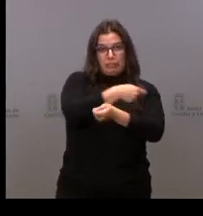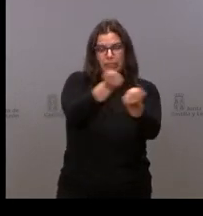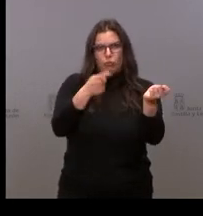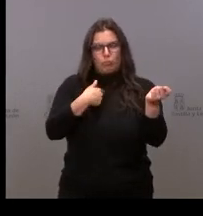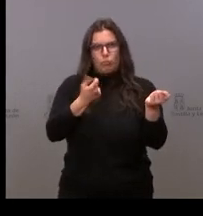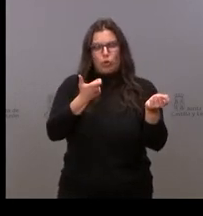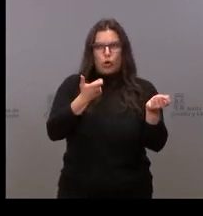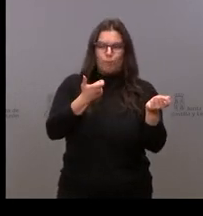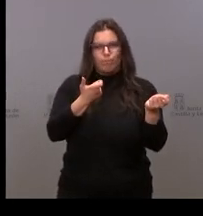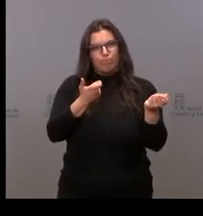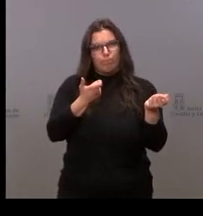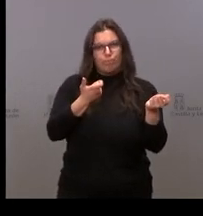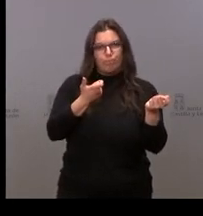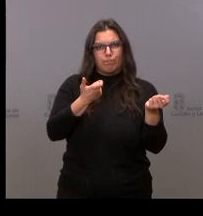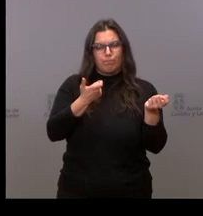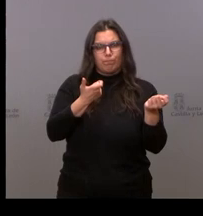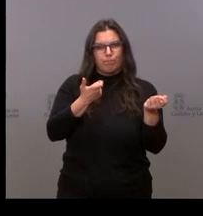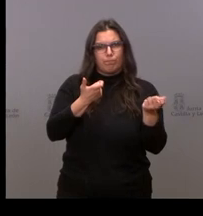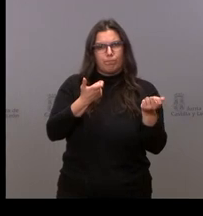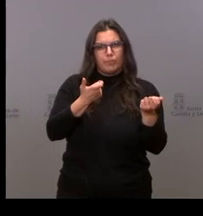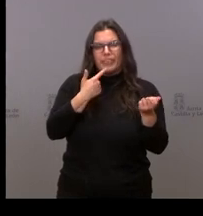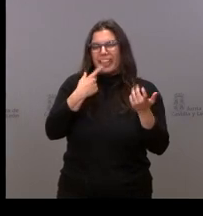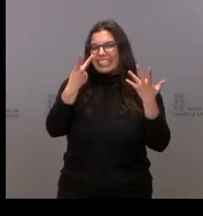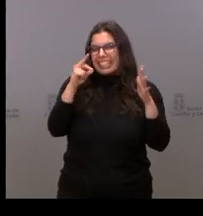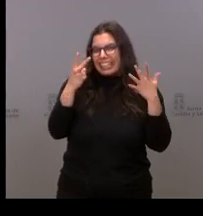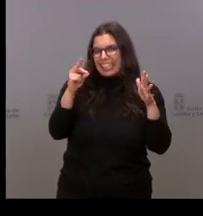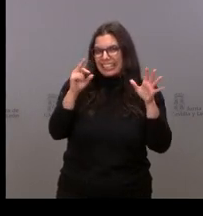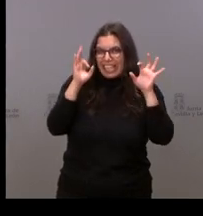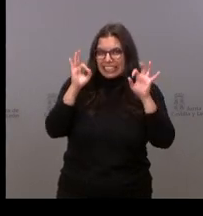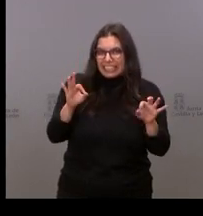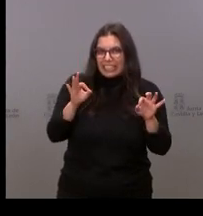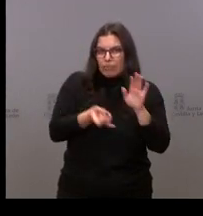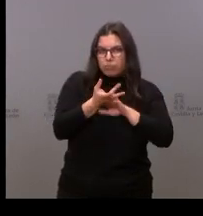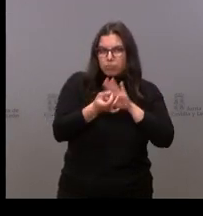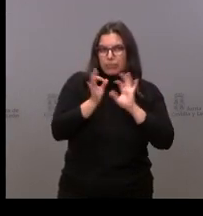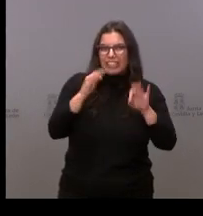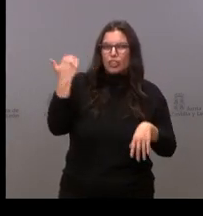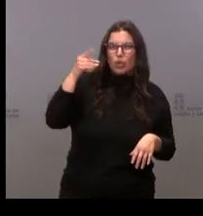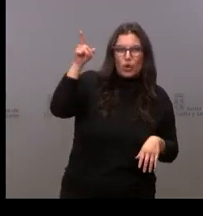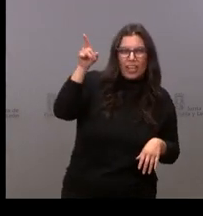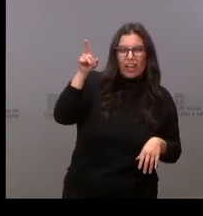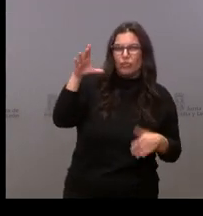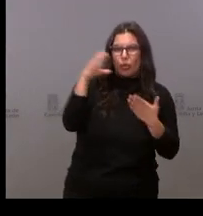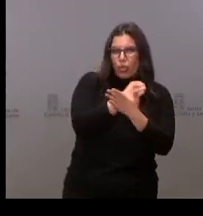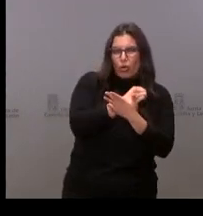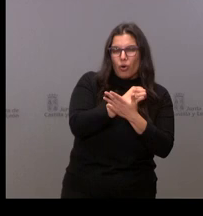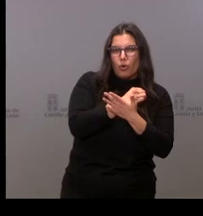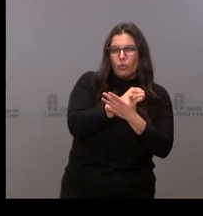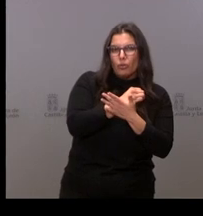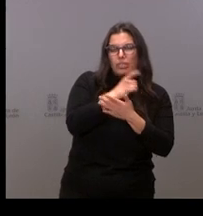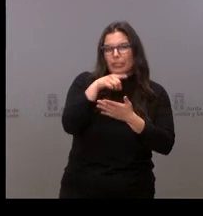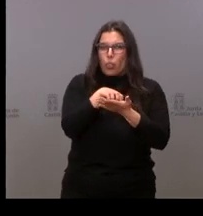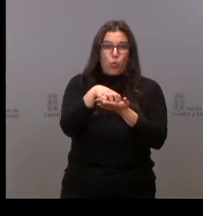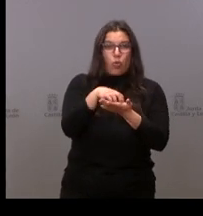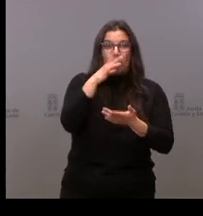poco con la copa. No sé si esos 70 casos son en brotes en Soria. Me he quedado ahí con la duda porque, además, algunos